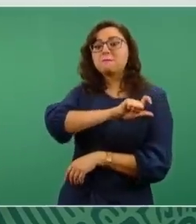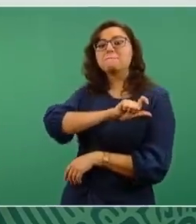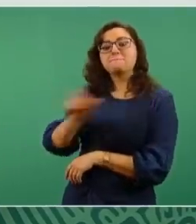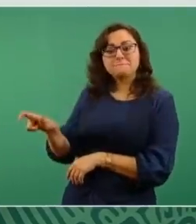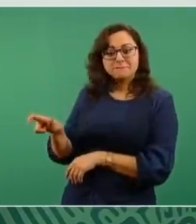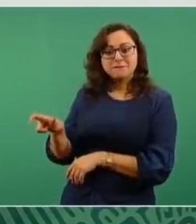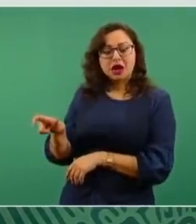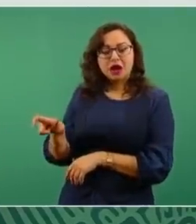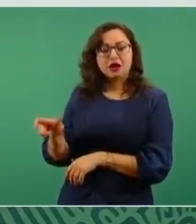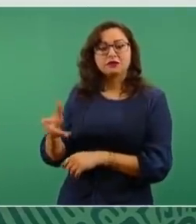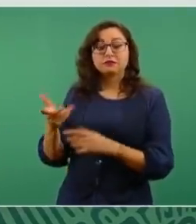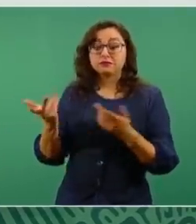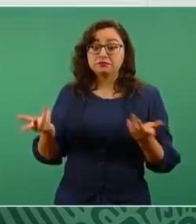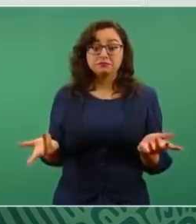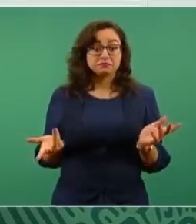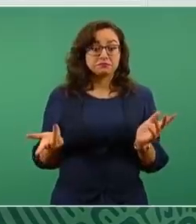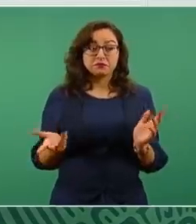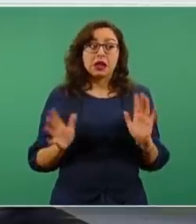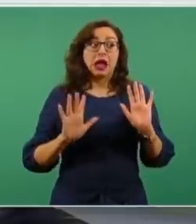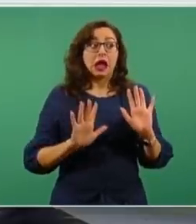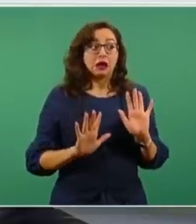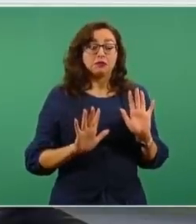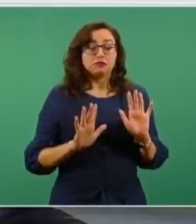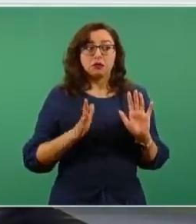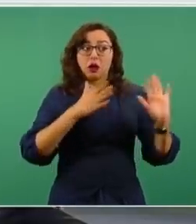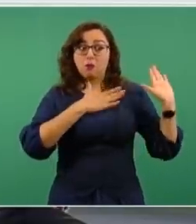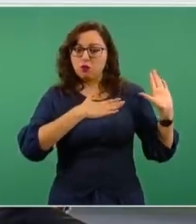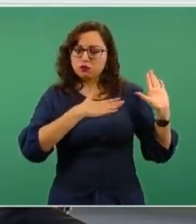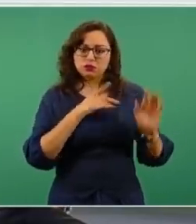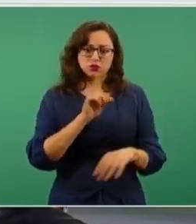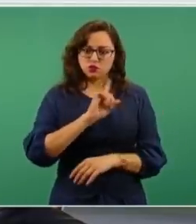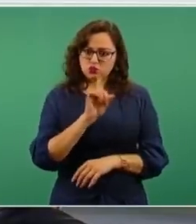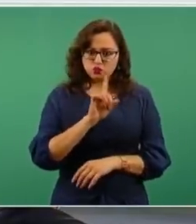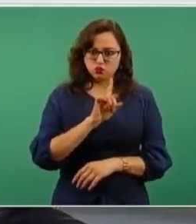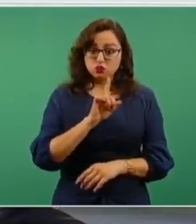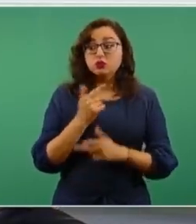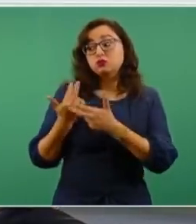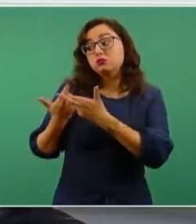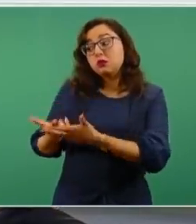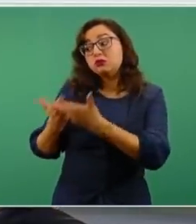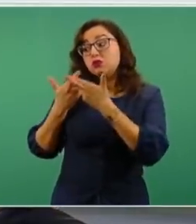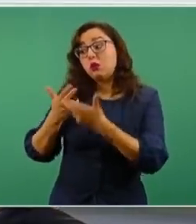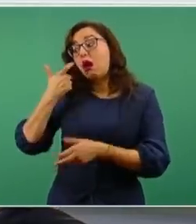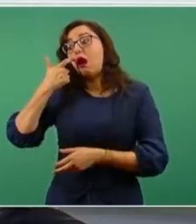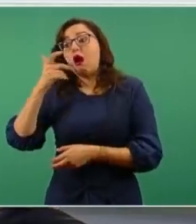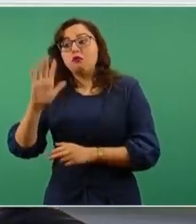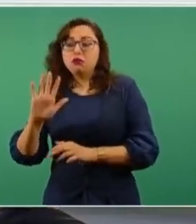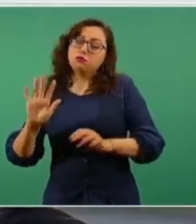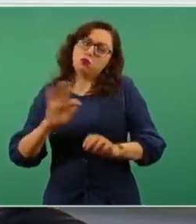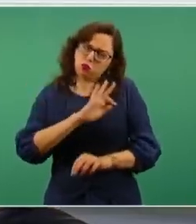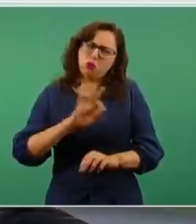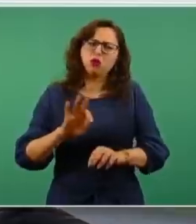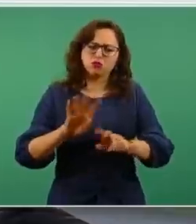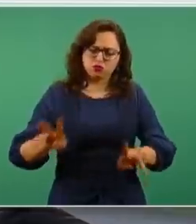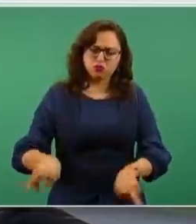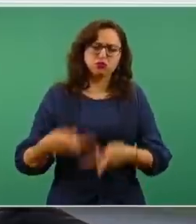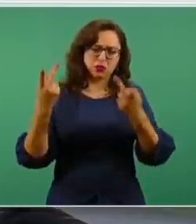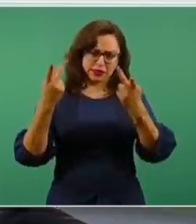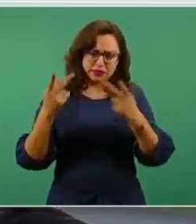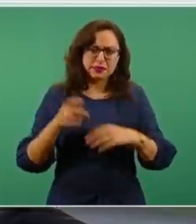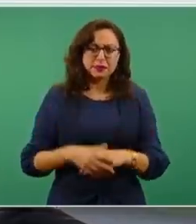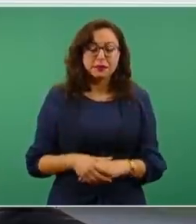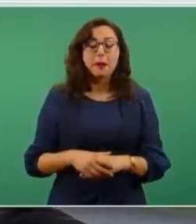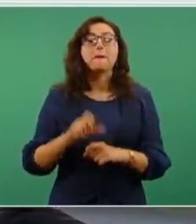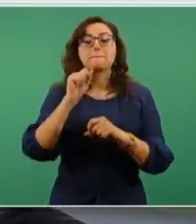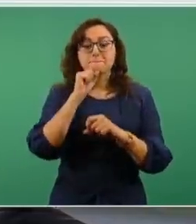sin compromiso más de que me sobra, te lo vendo. Si no, no hay. Y Pemex acepta colaborar